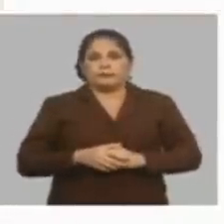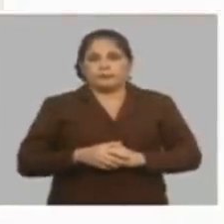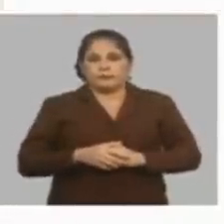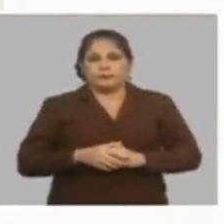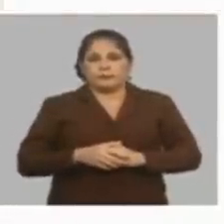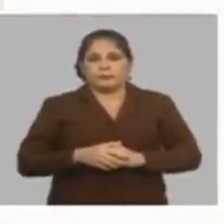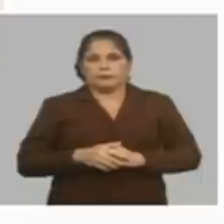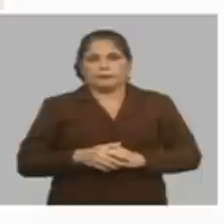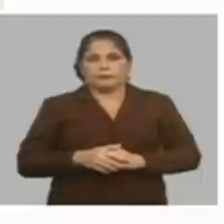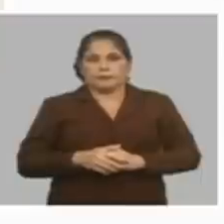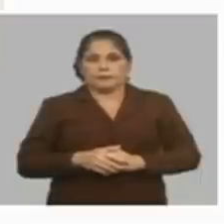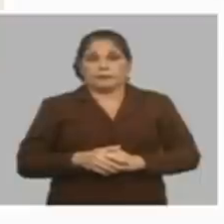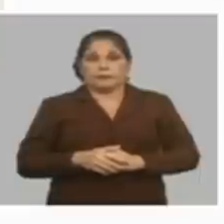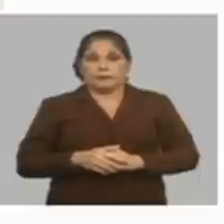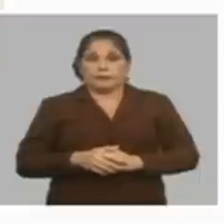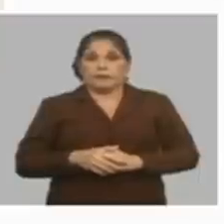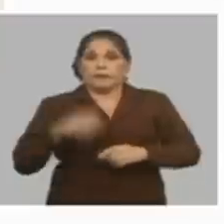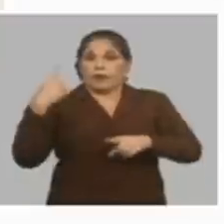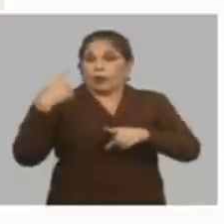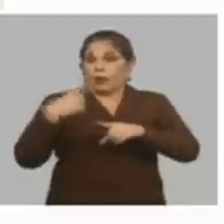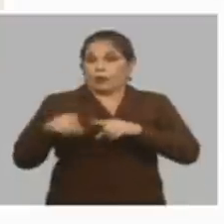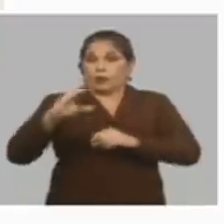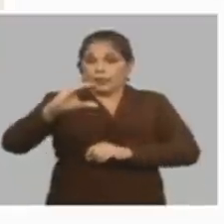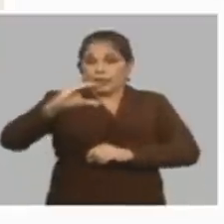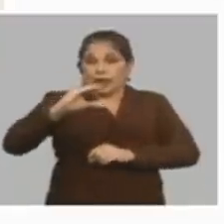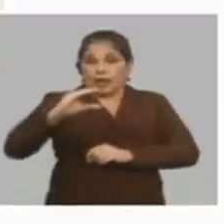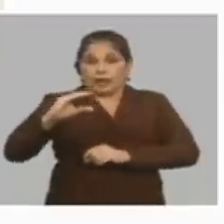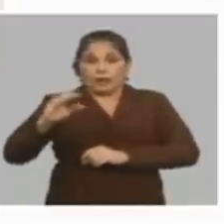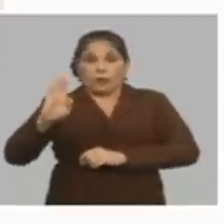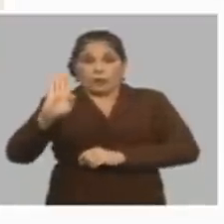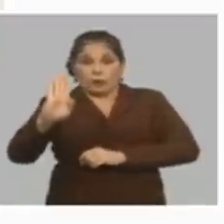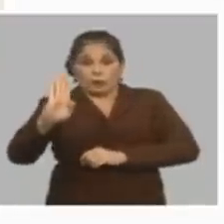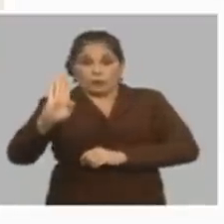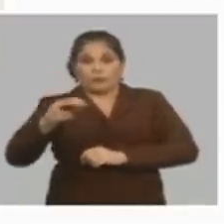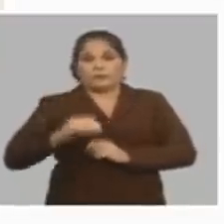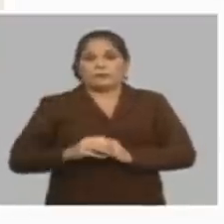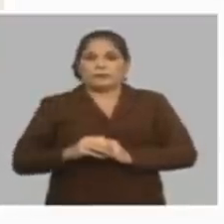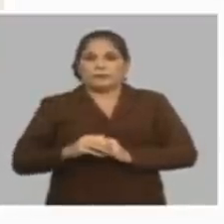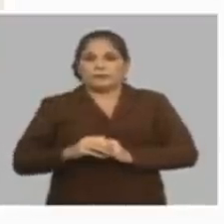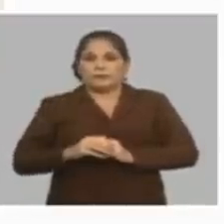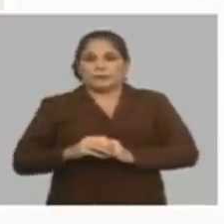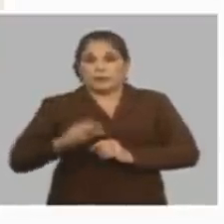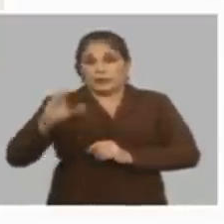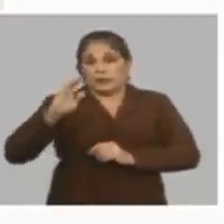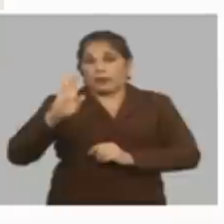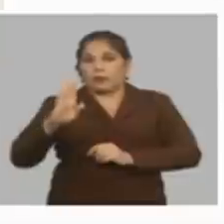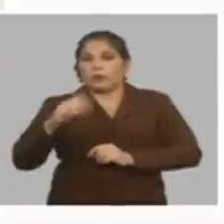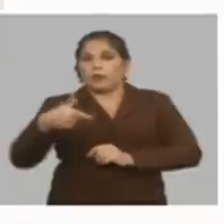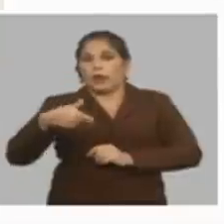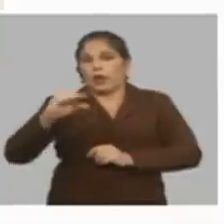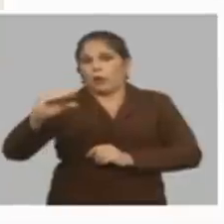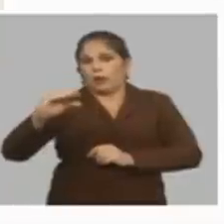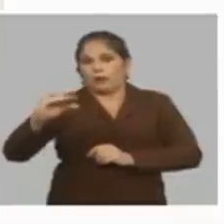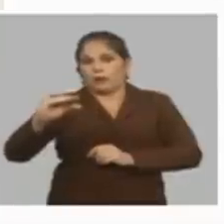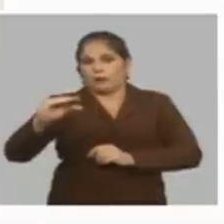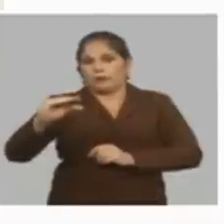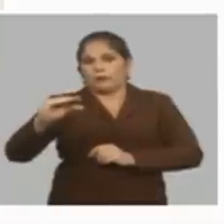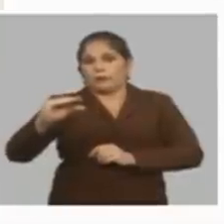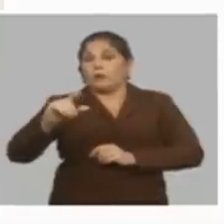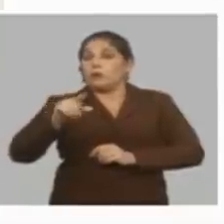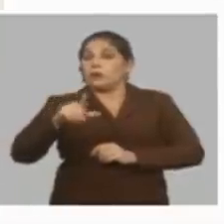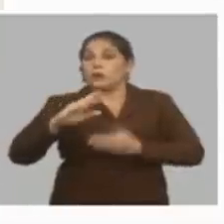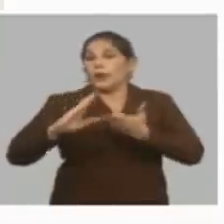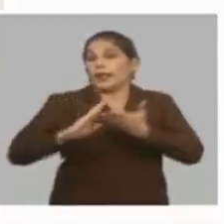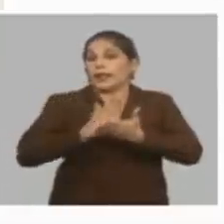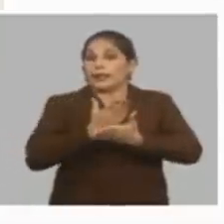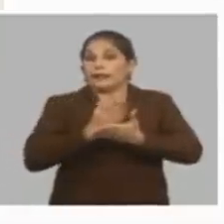entonces en el salario bruto está la jubilación cuando usted